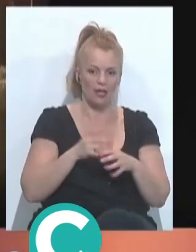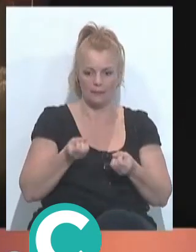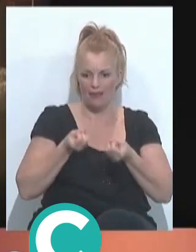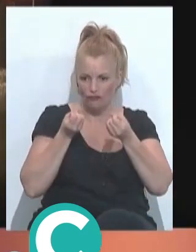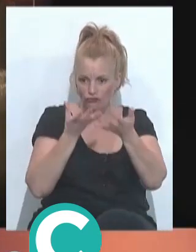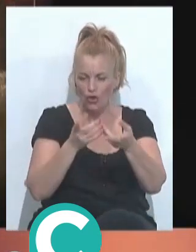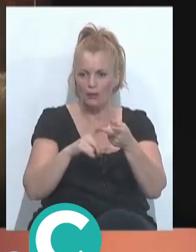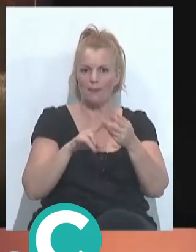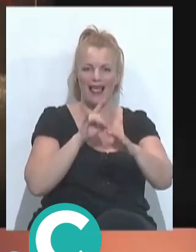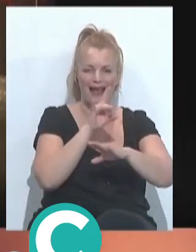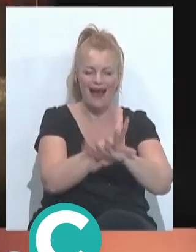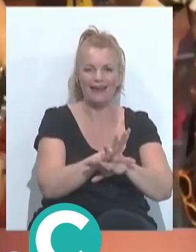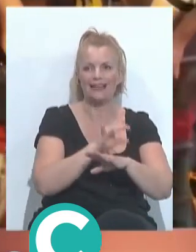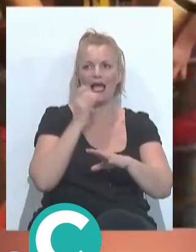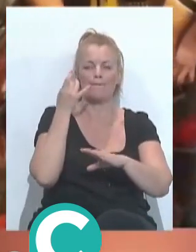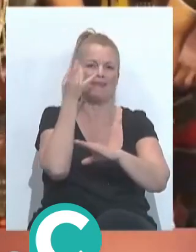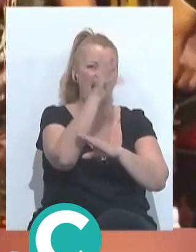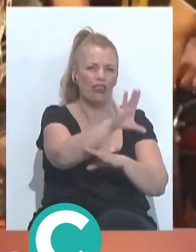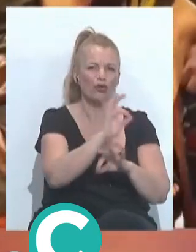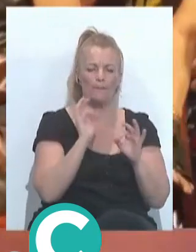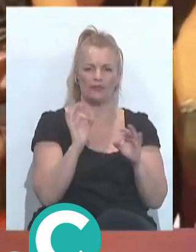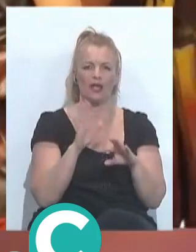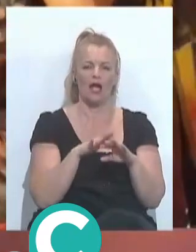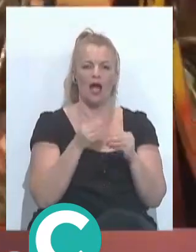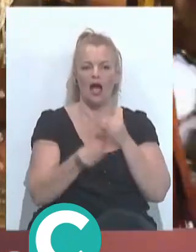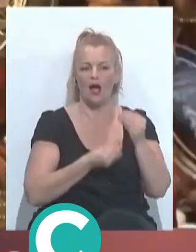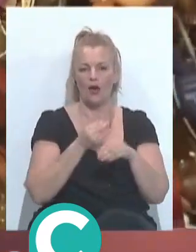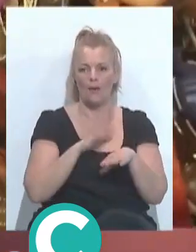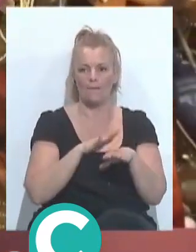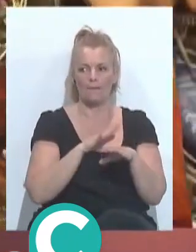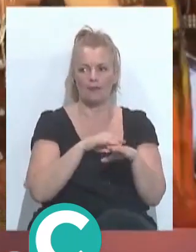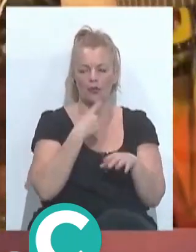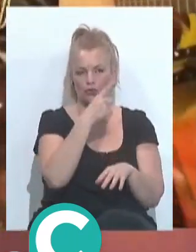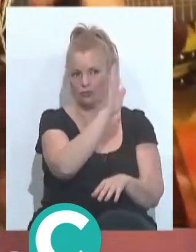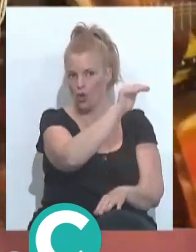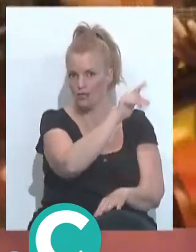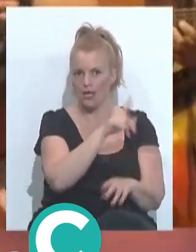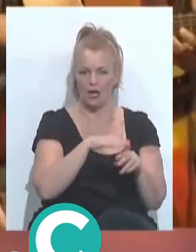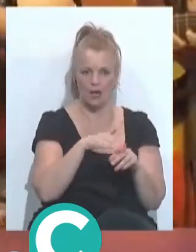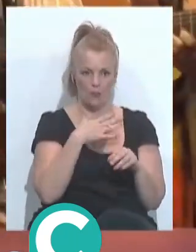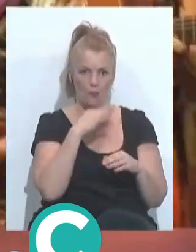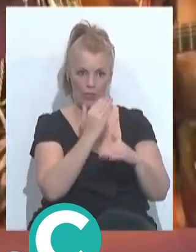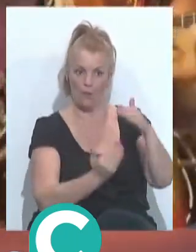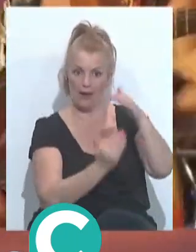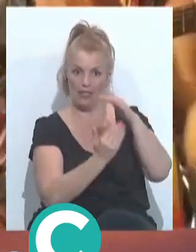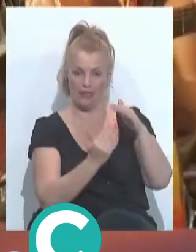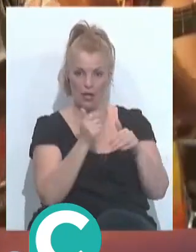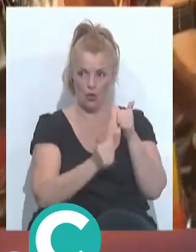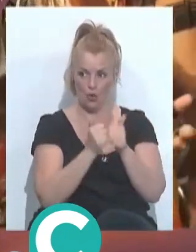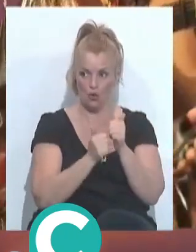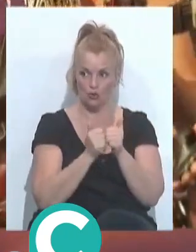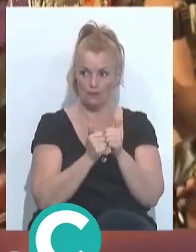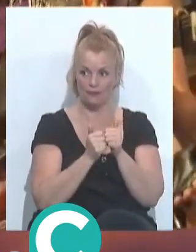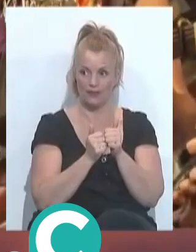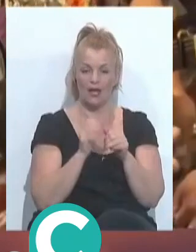los informes las cartas que se habían enviado de alguna manera pues poniéndole el parapeto al jurado como diciendo ojo que te puedo paralizar el concurso y